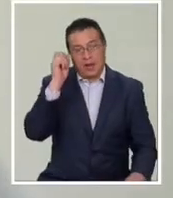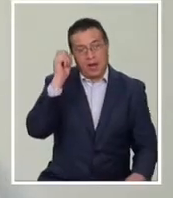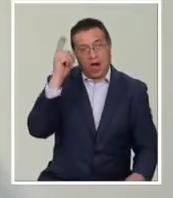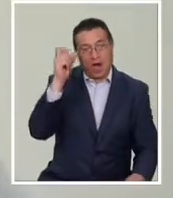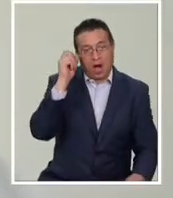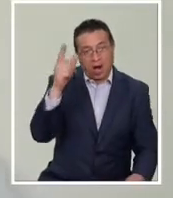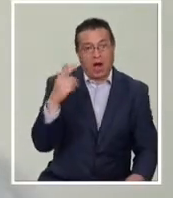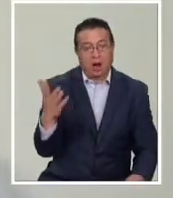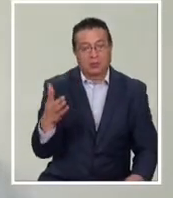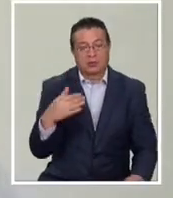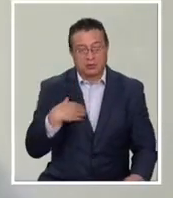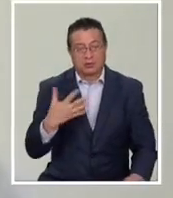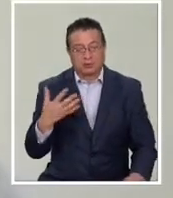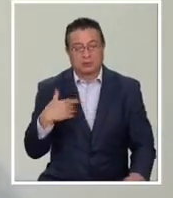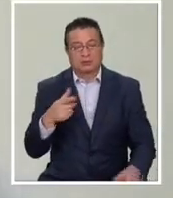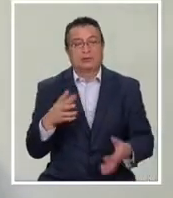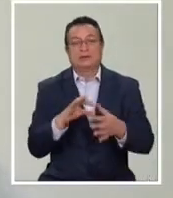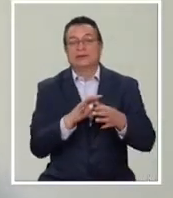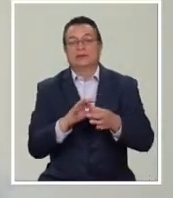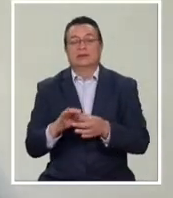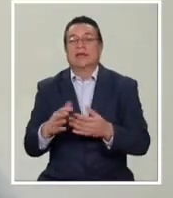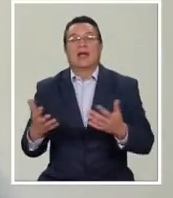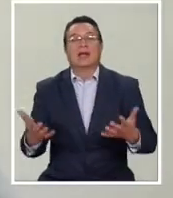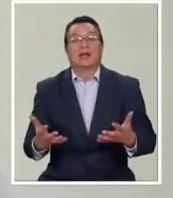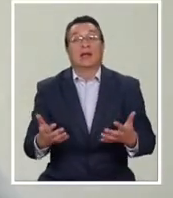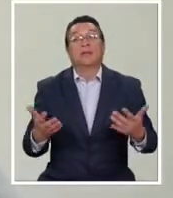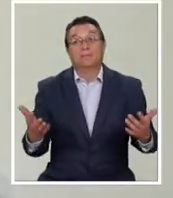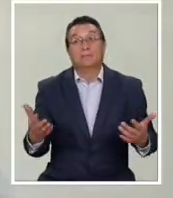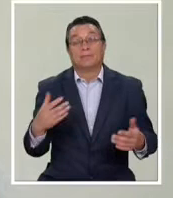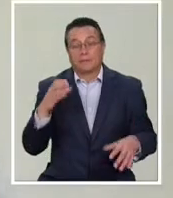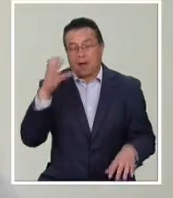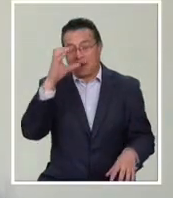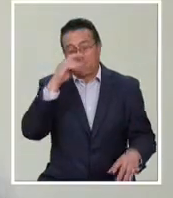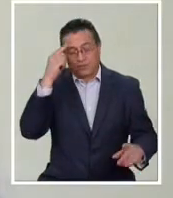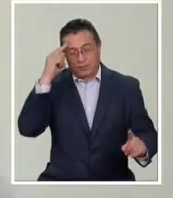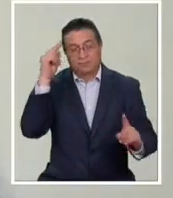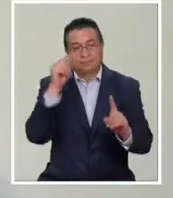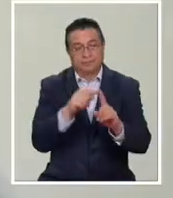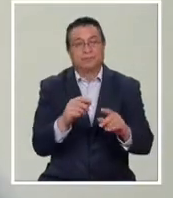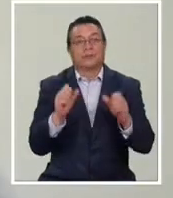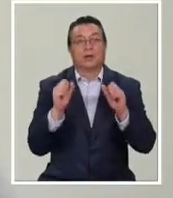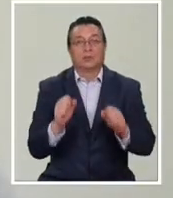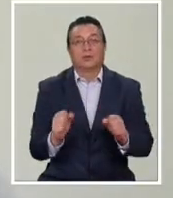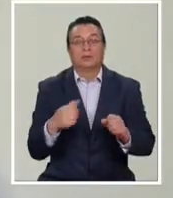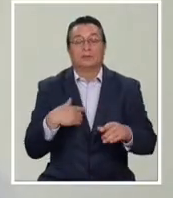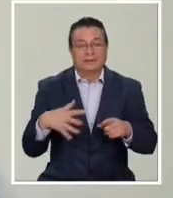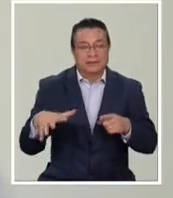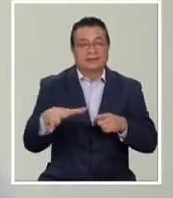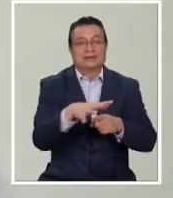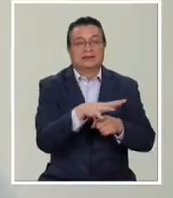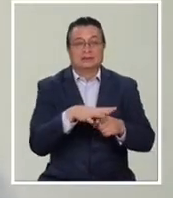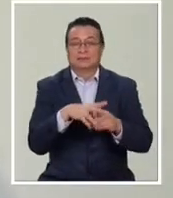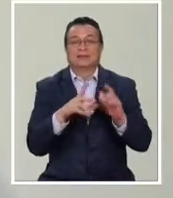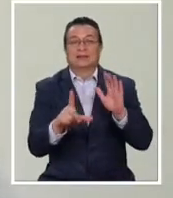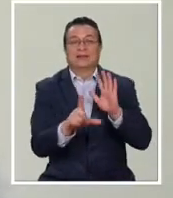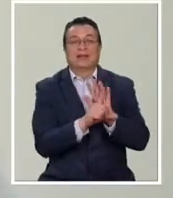las consecuencias de sus actos, ¿verdad? Y bueno, buscamos un poco aplicar dentro del contexto que no da la ley, que son los